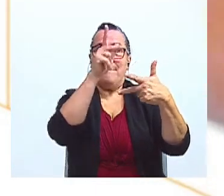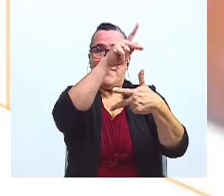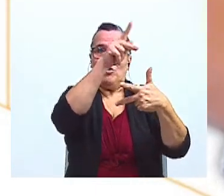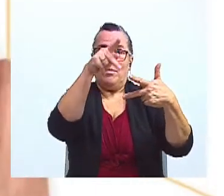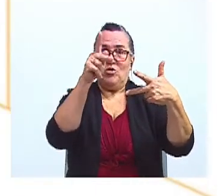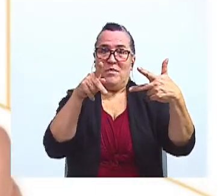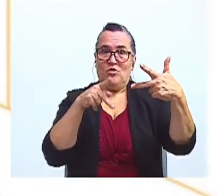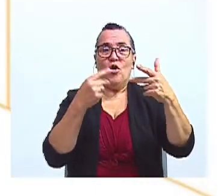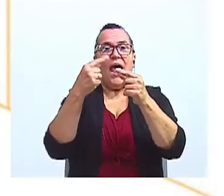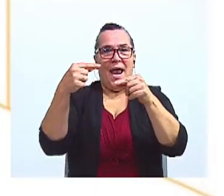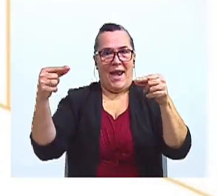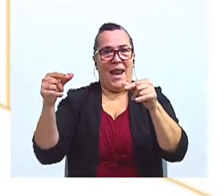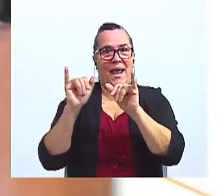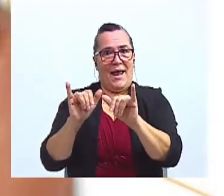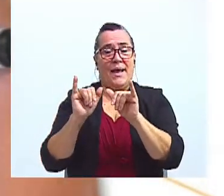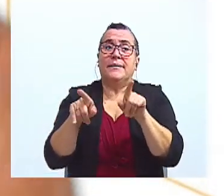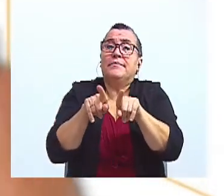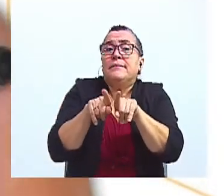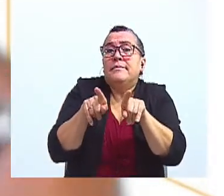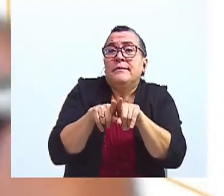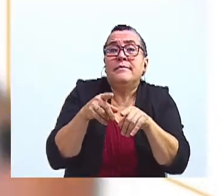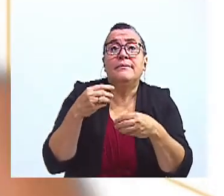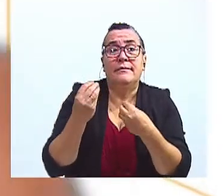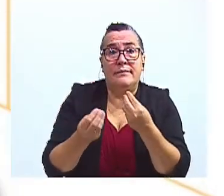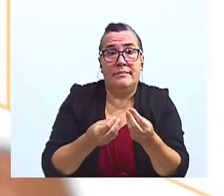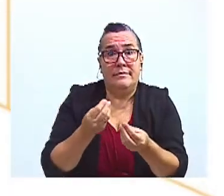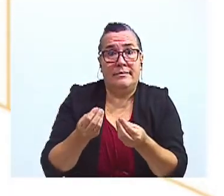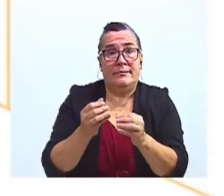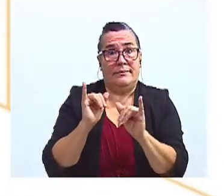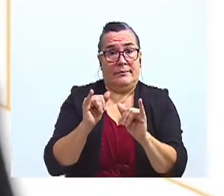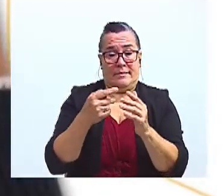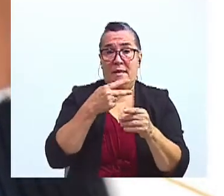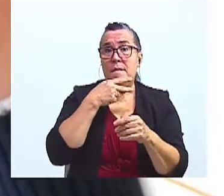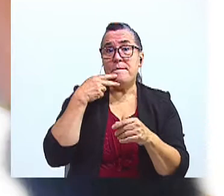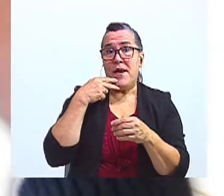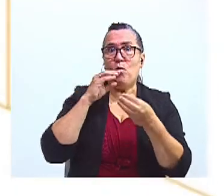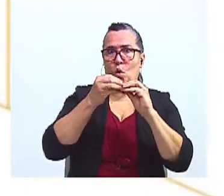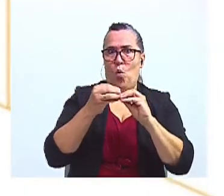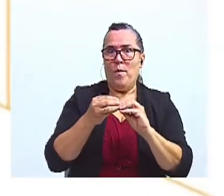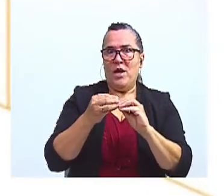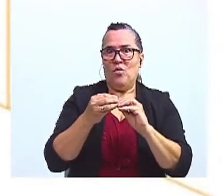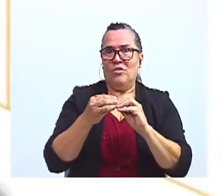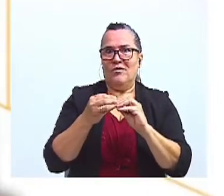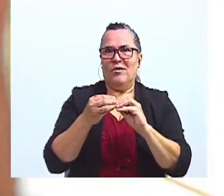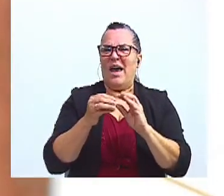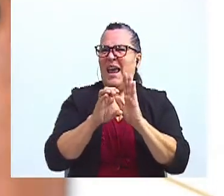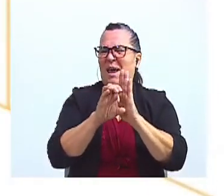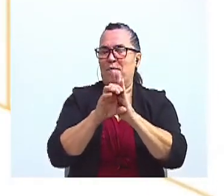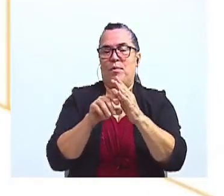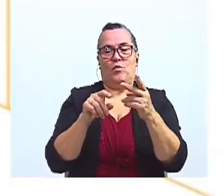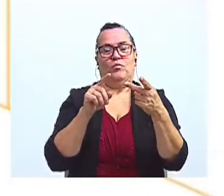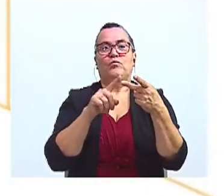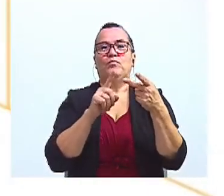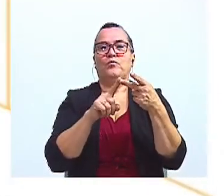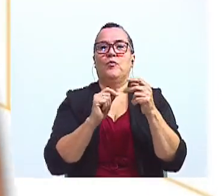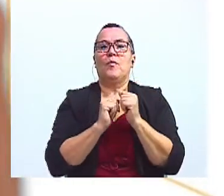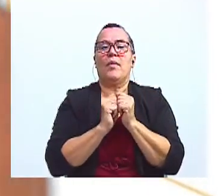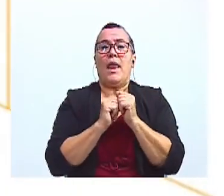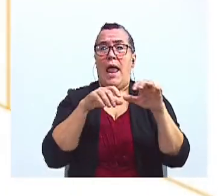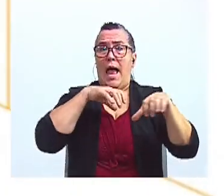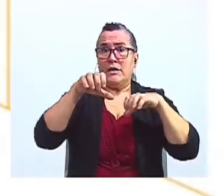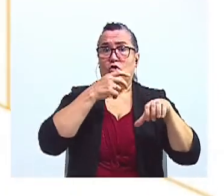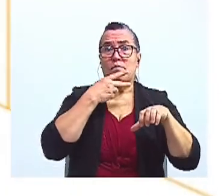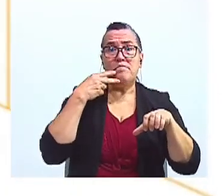gramatical. Además, el verbo tiene número. Por ejemplo, si la acción